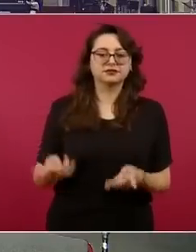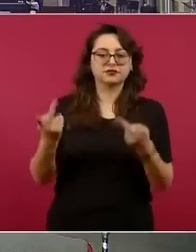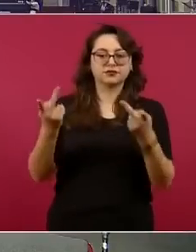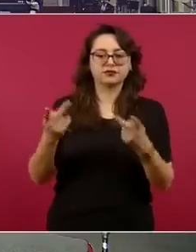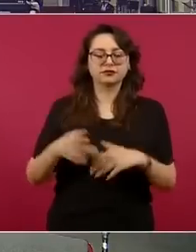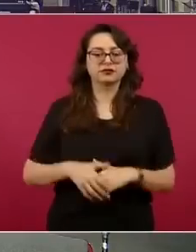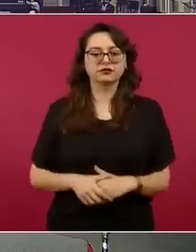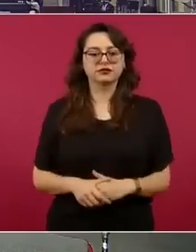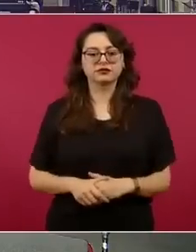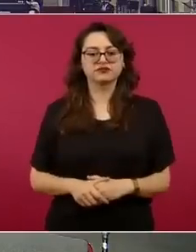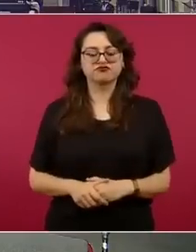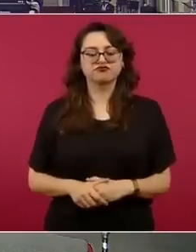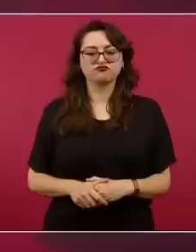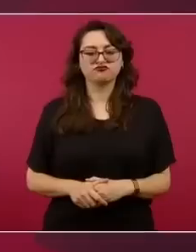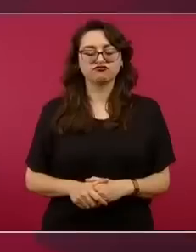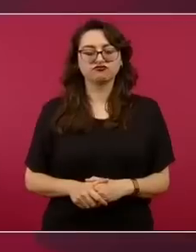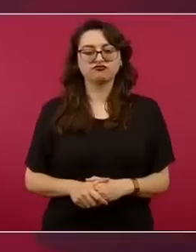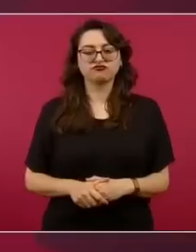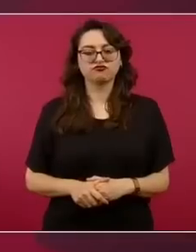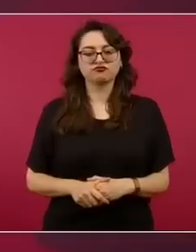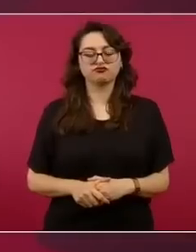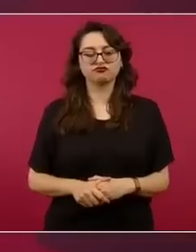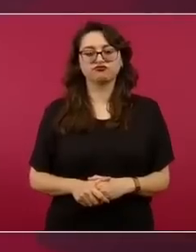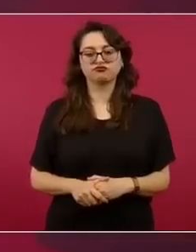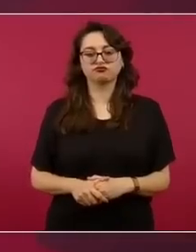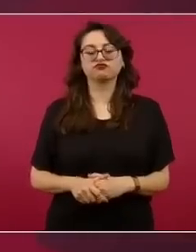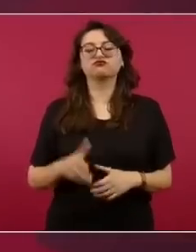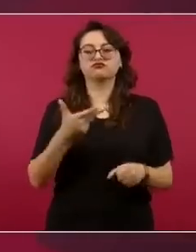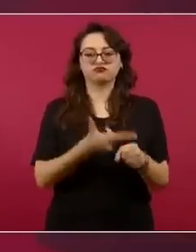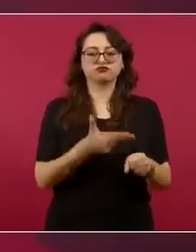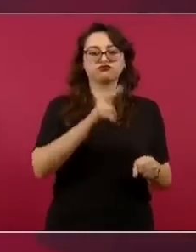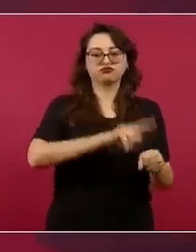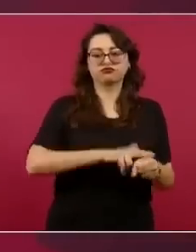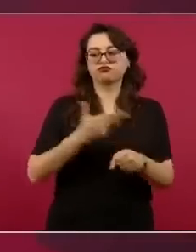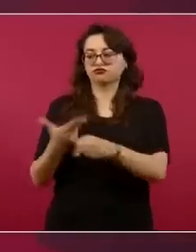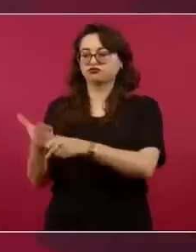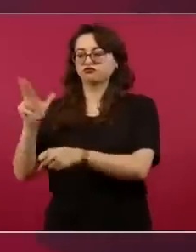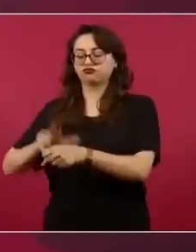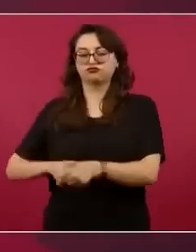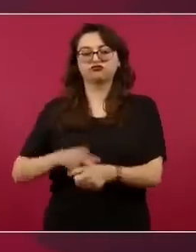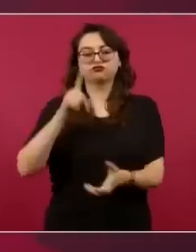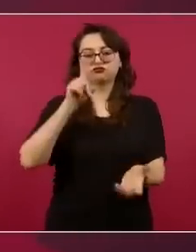Serían IMSS-Bienestar, los dos, los nuevos. Gracias. Gracias. Gracias. Gracias. Gracias. Gracias.